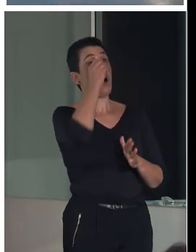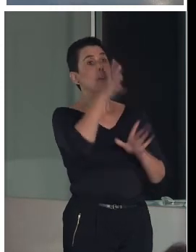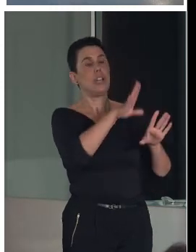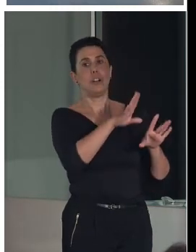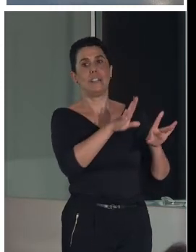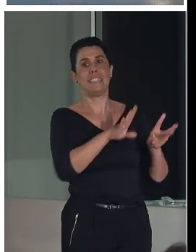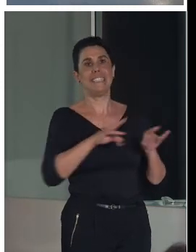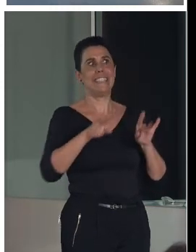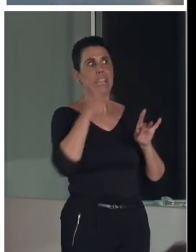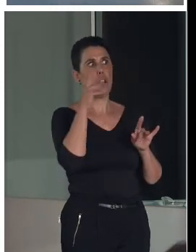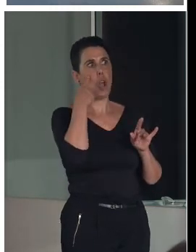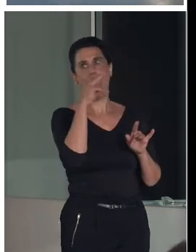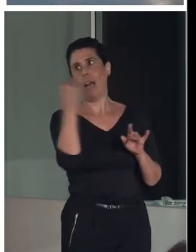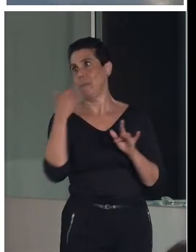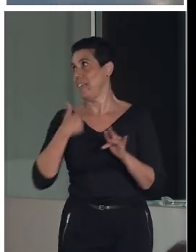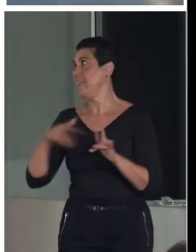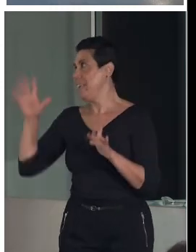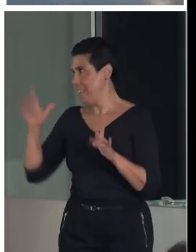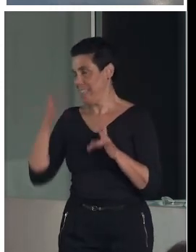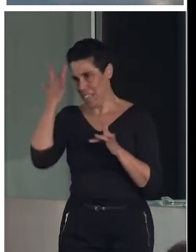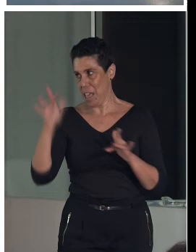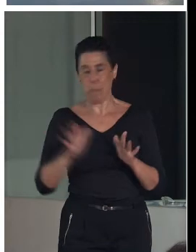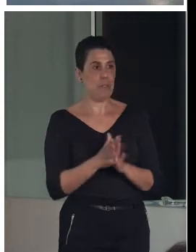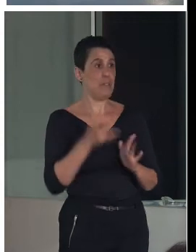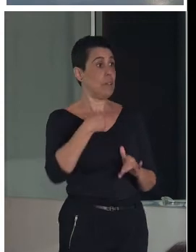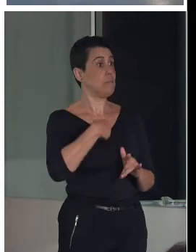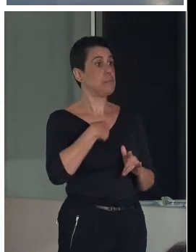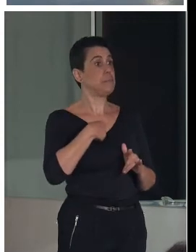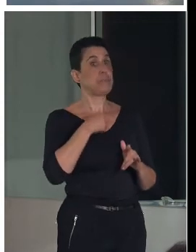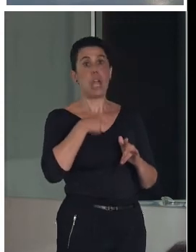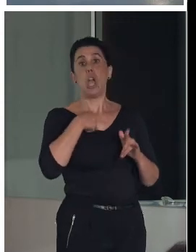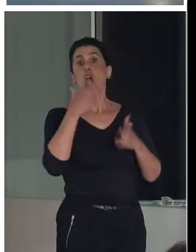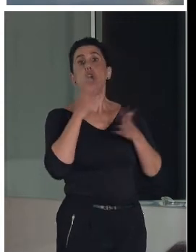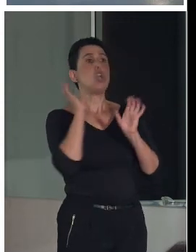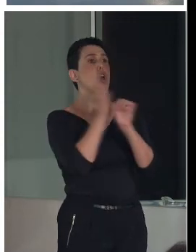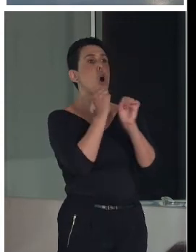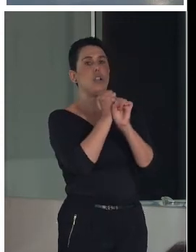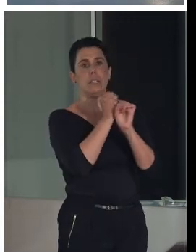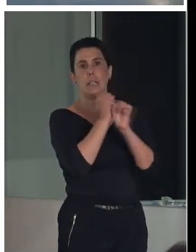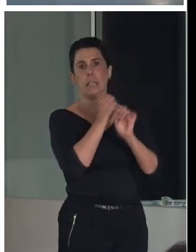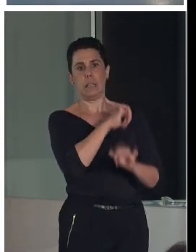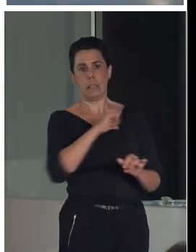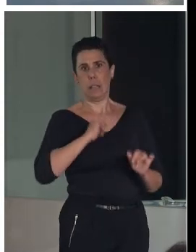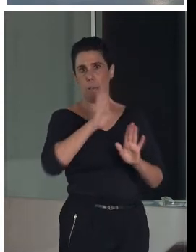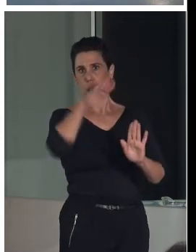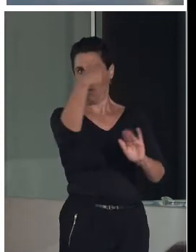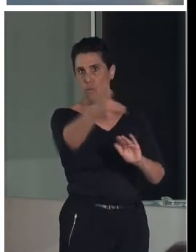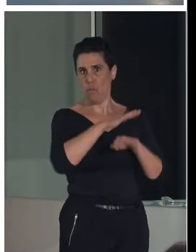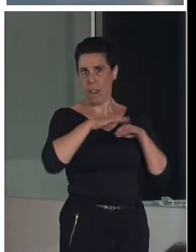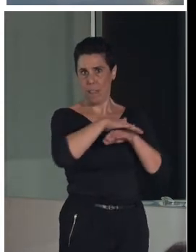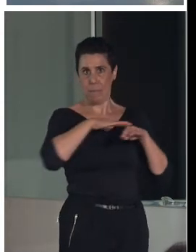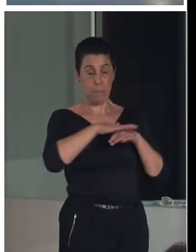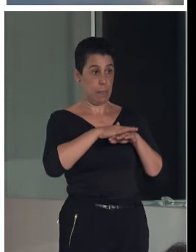Estaba mirando a ver si ya estaba. Yo soy una persona externa, como os decía, y mi visión,